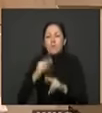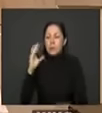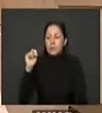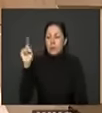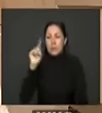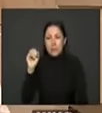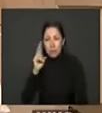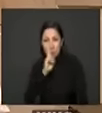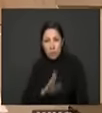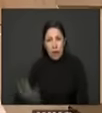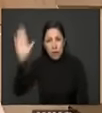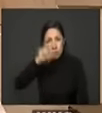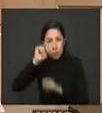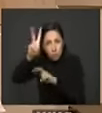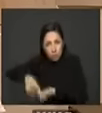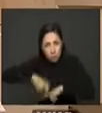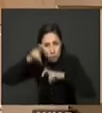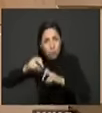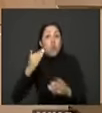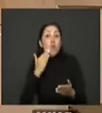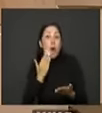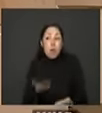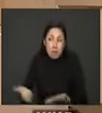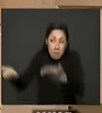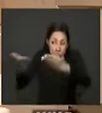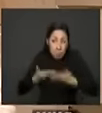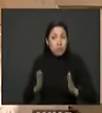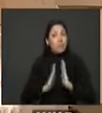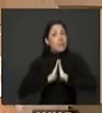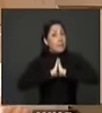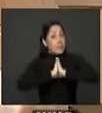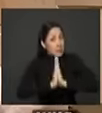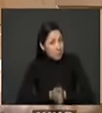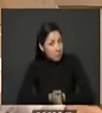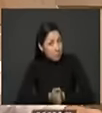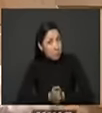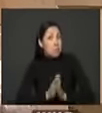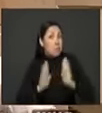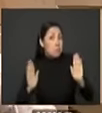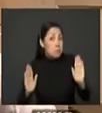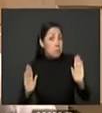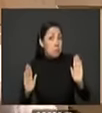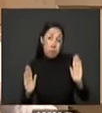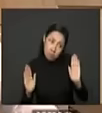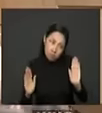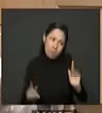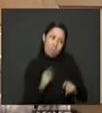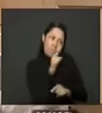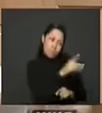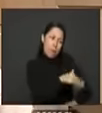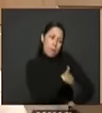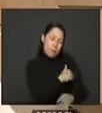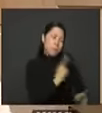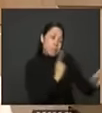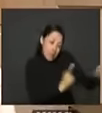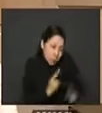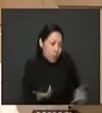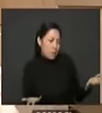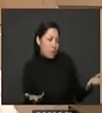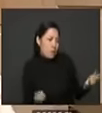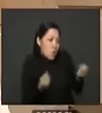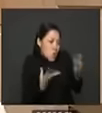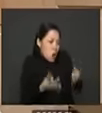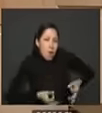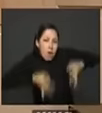que según nos han dicho nos lo entregan en diciembre de manera que sin mora señor ministro necesitamos ese dato para